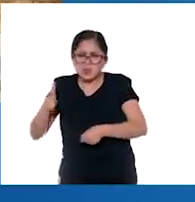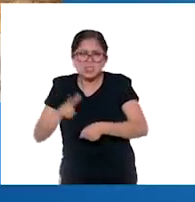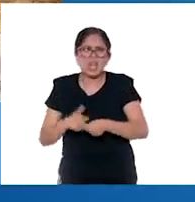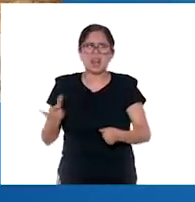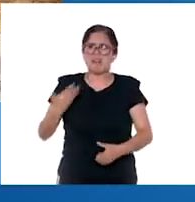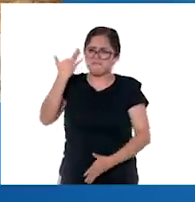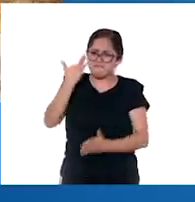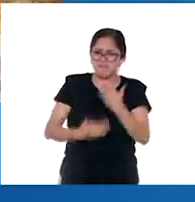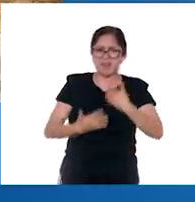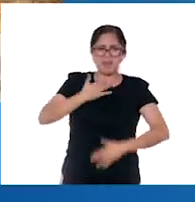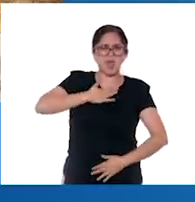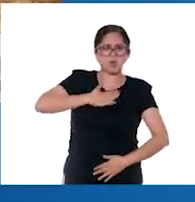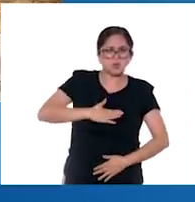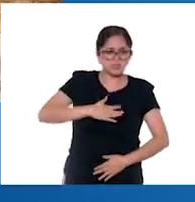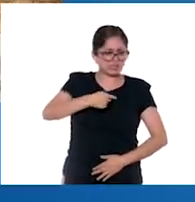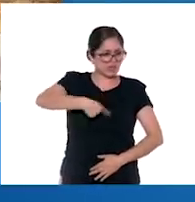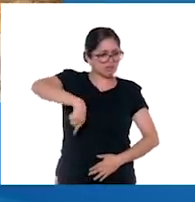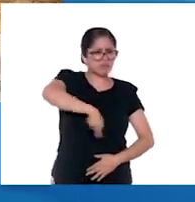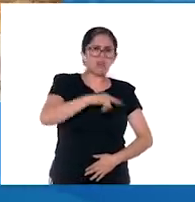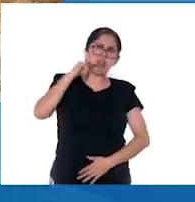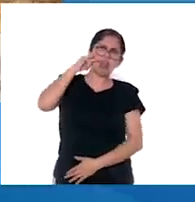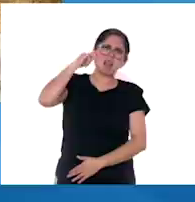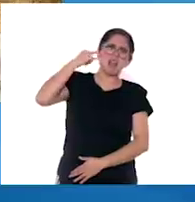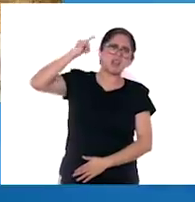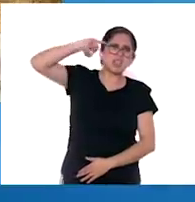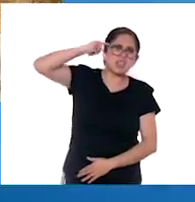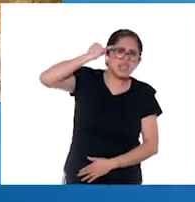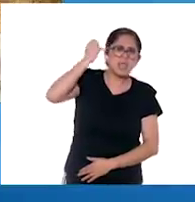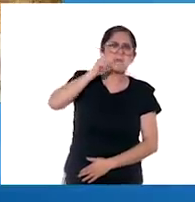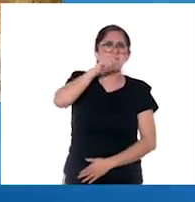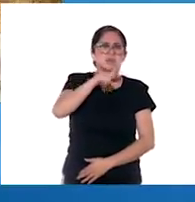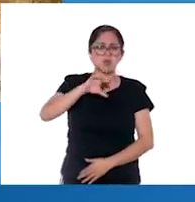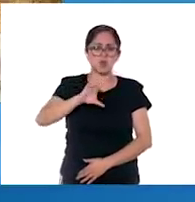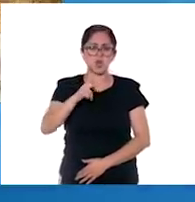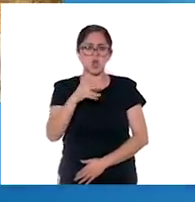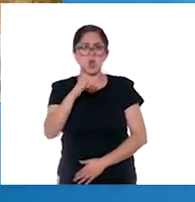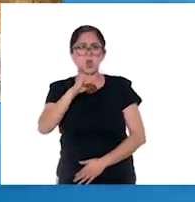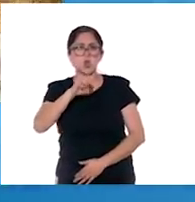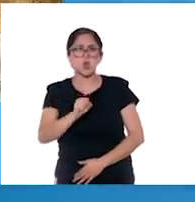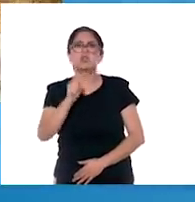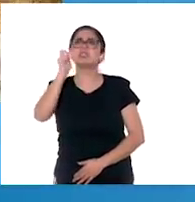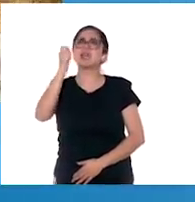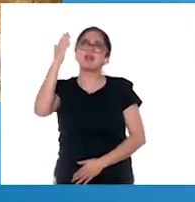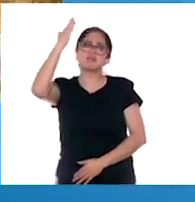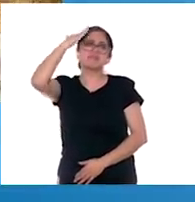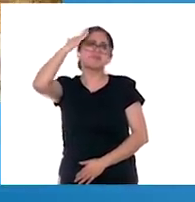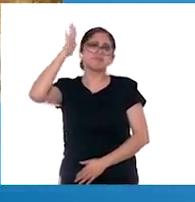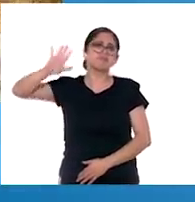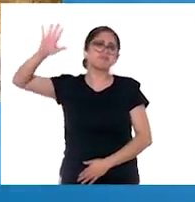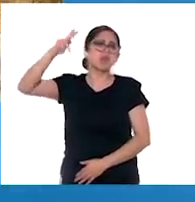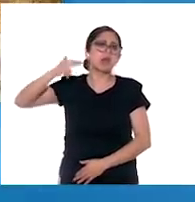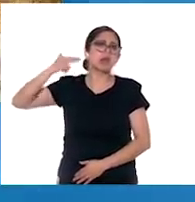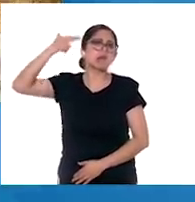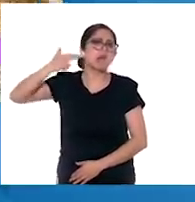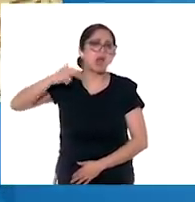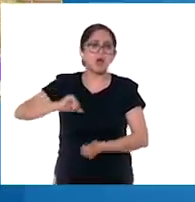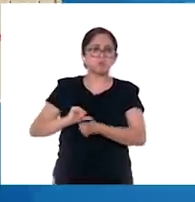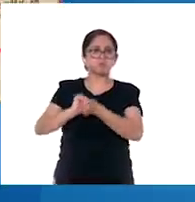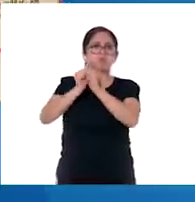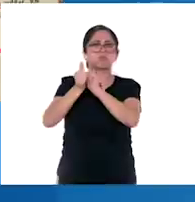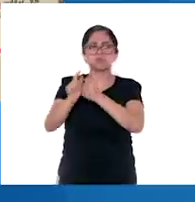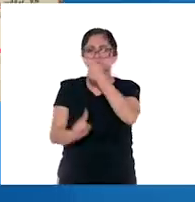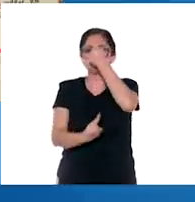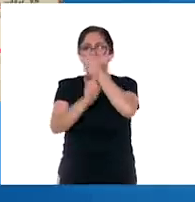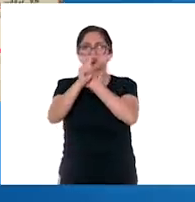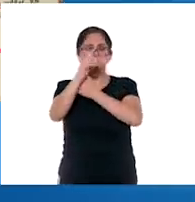de injusticias hacia los indígenas, así como el sentimiento criollo de la ilegitimidad monárquica, desembocaron en una poderosa crisis